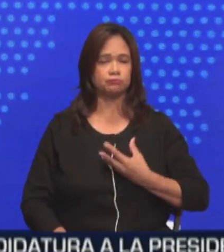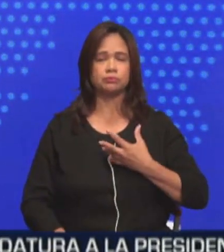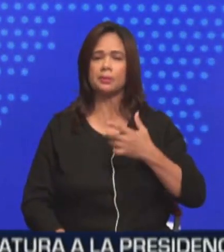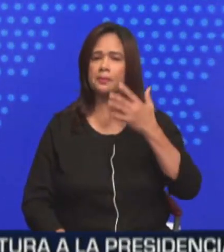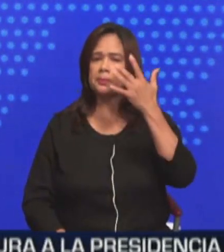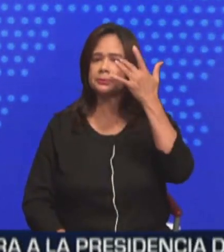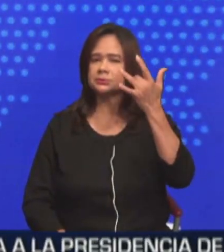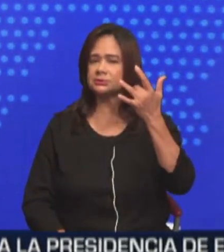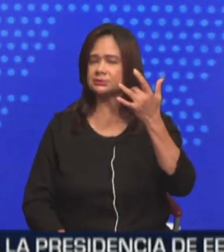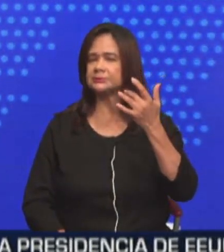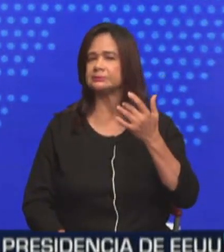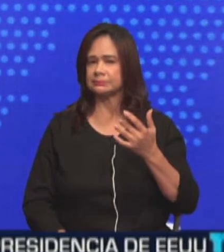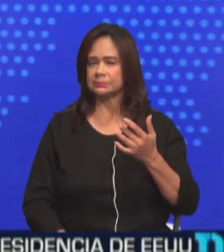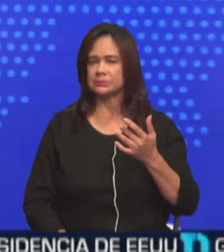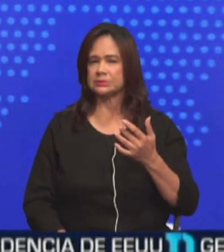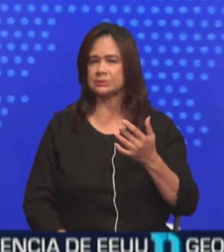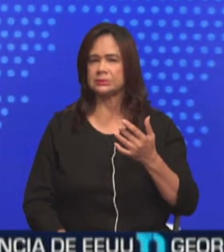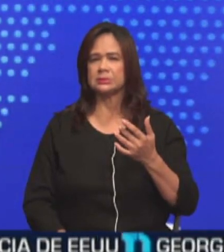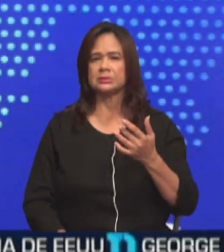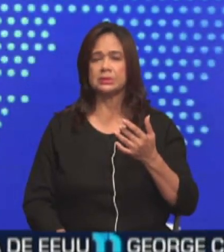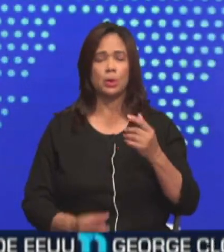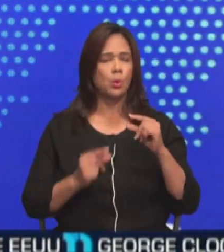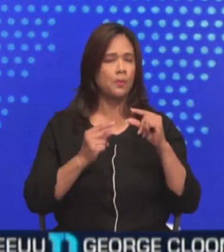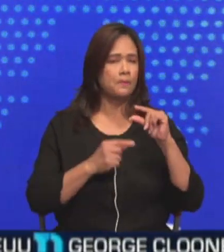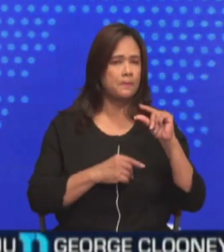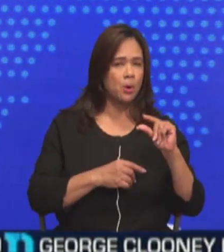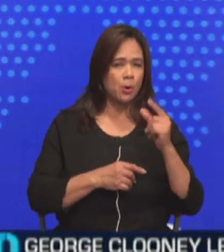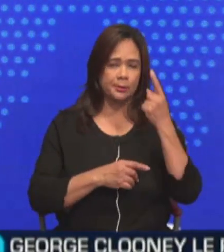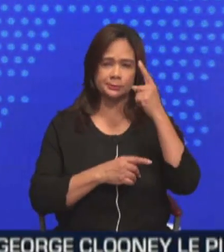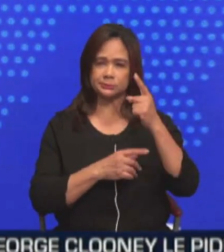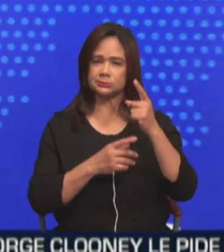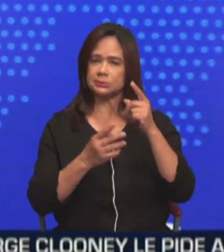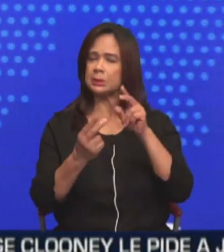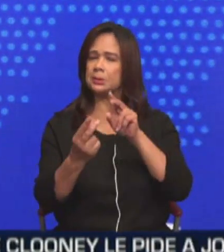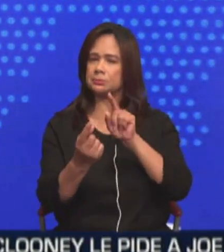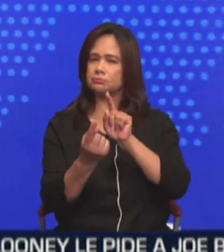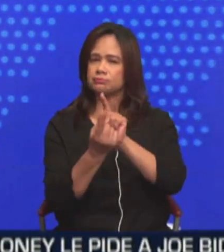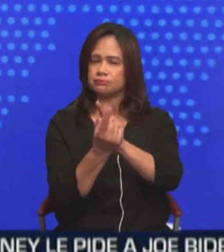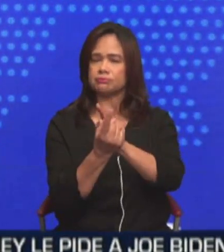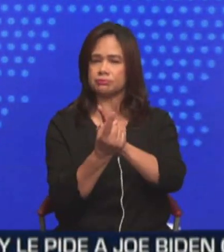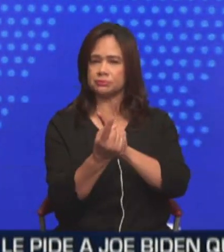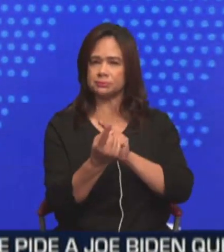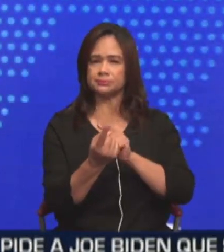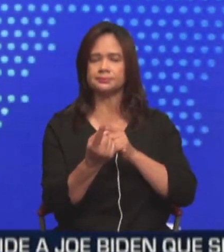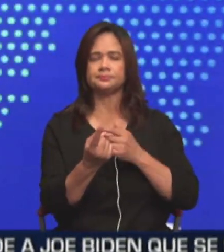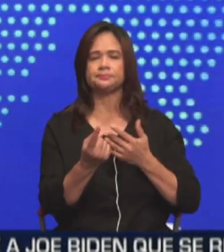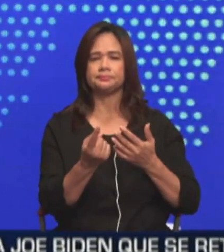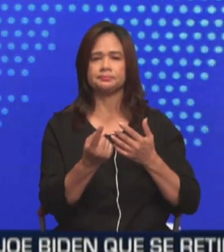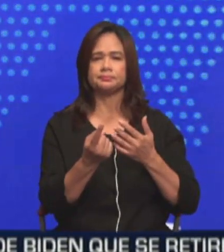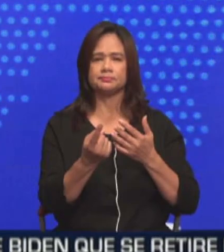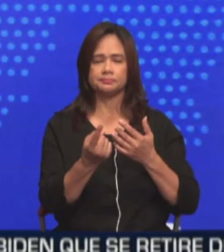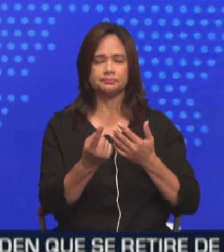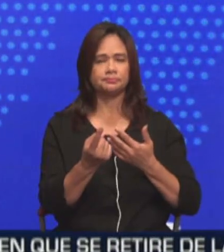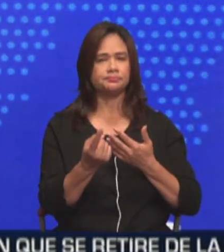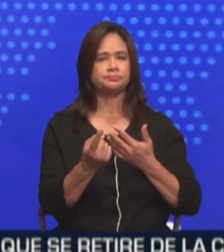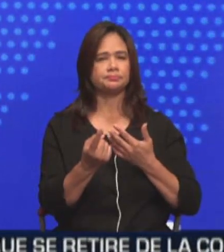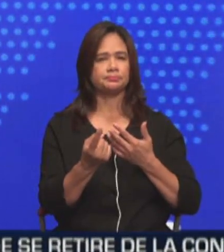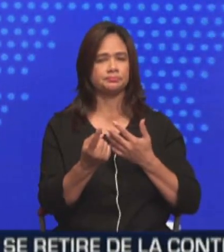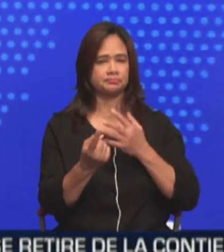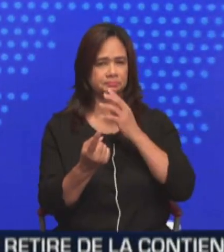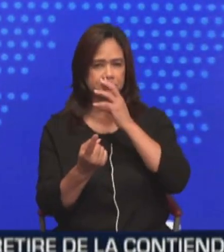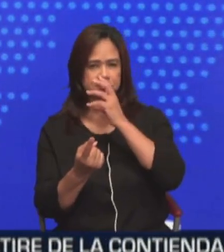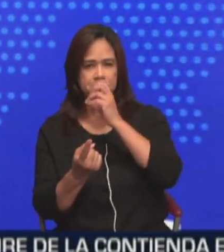qué inspirador? Porque es de los pocos que he conocido en esta industria que ha sabido unir pasión,